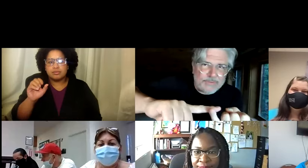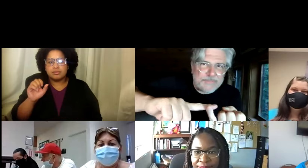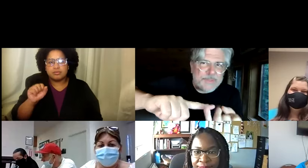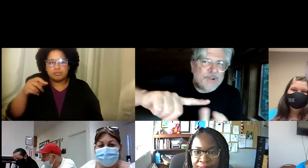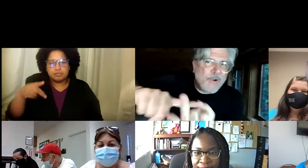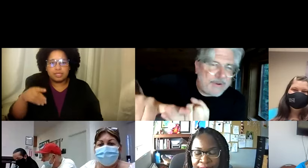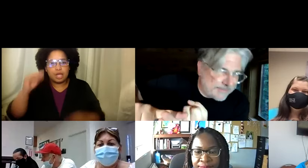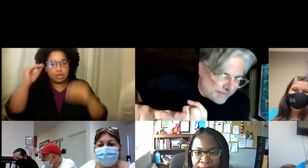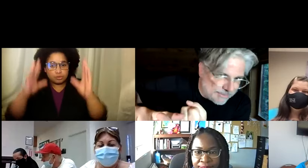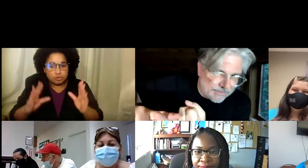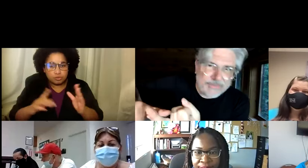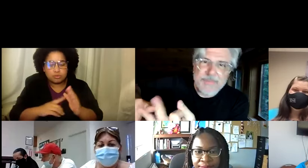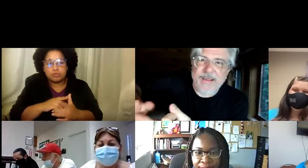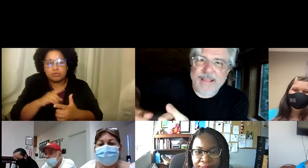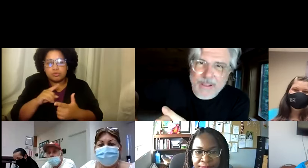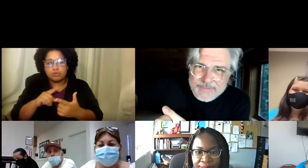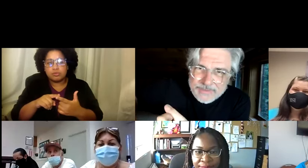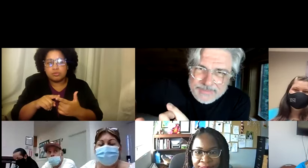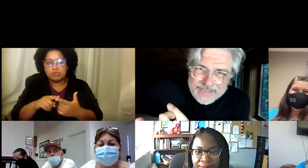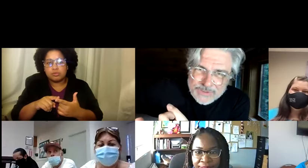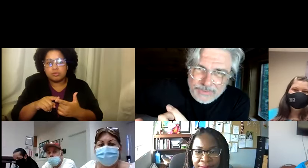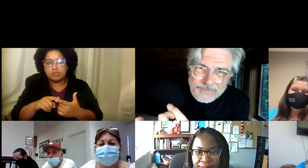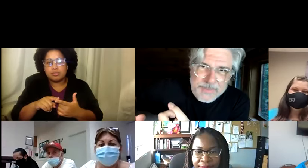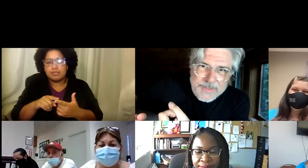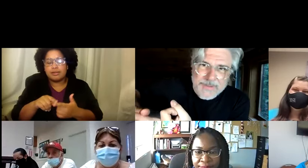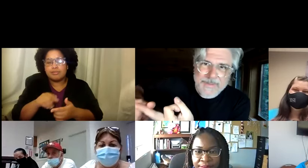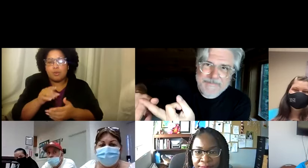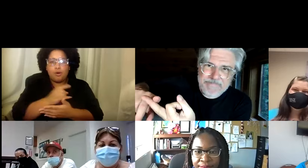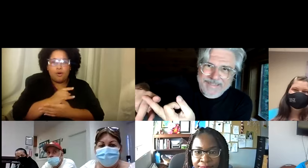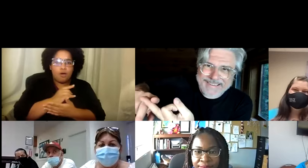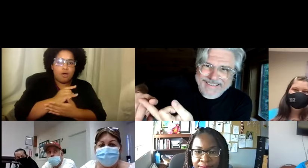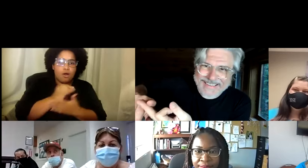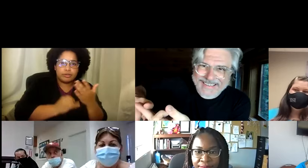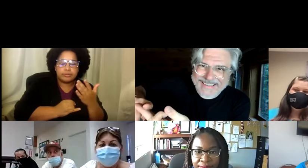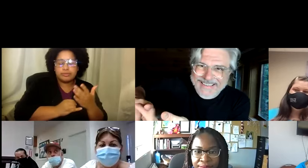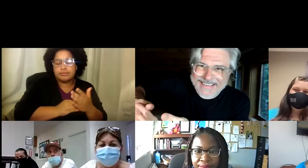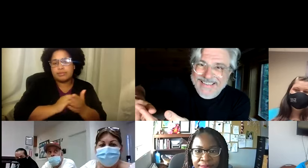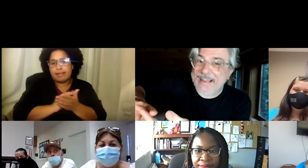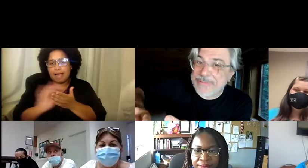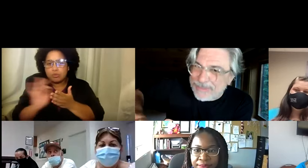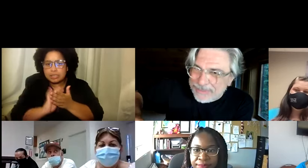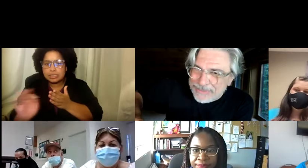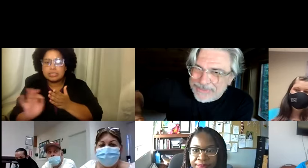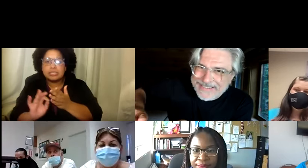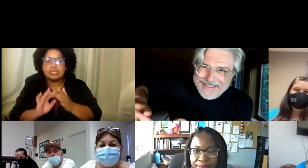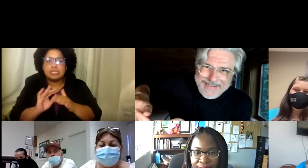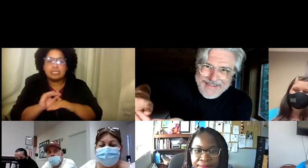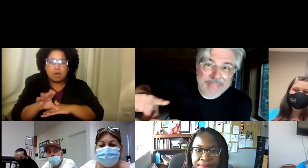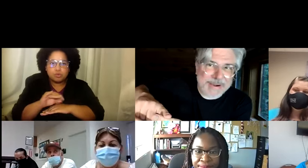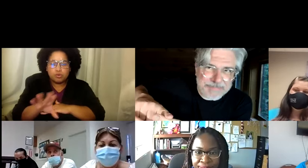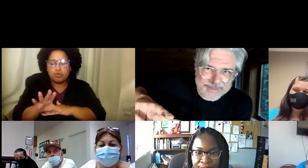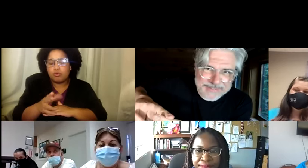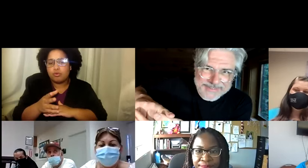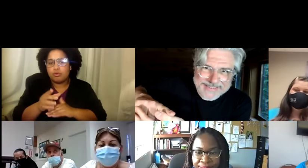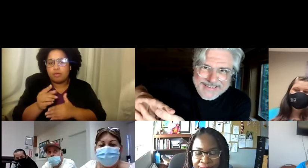Lo que estoy escuchando yo. Es que. Estos proveedores de soporte directo. Son. Maestros. Son. Gerentes. Gerentes de cuentas.